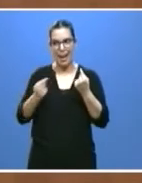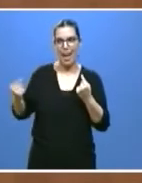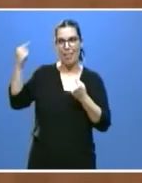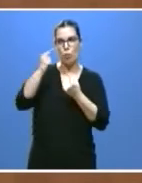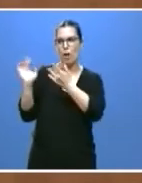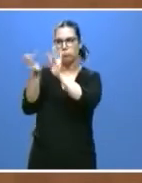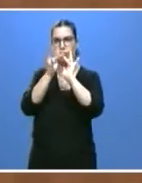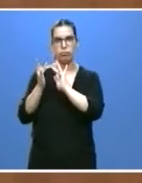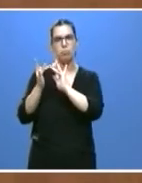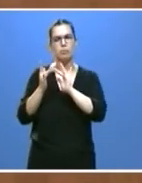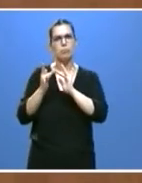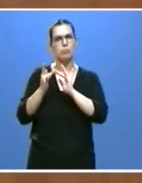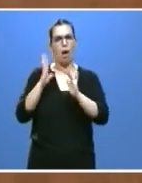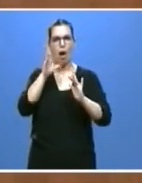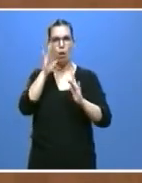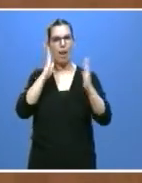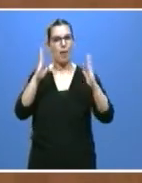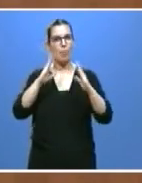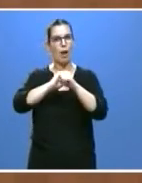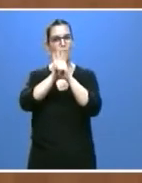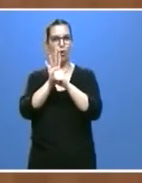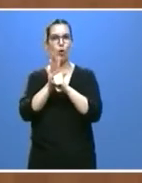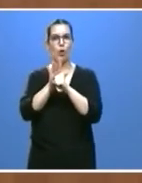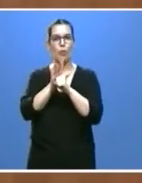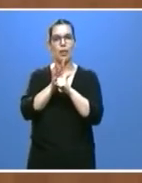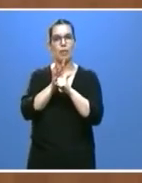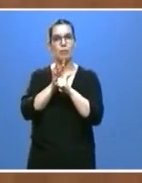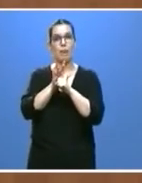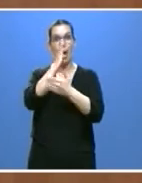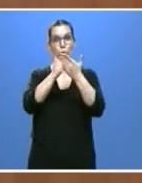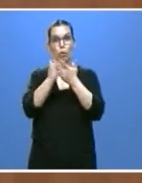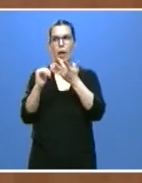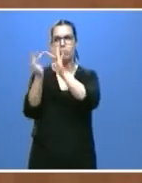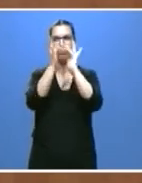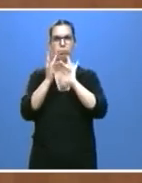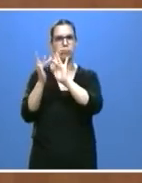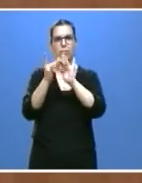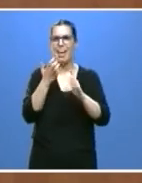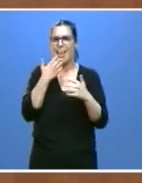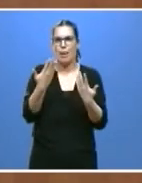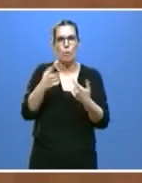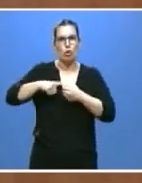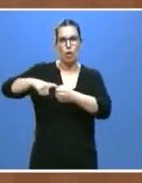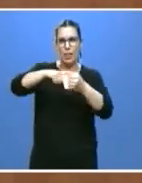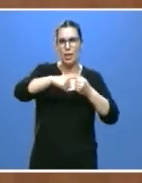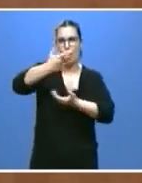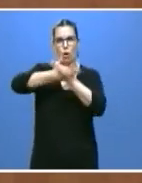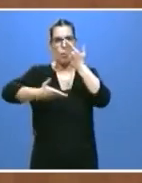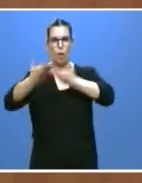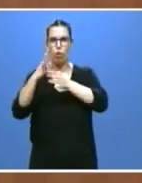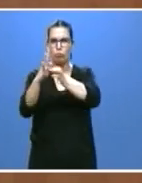se han reforzado lazos para las entre las autonomías con ejemplos de solidaridad que Castilla y León